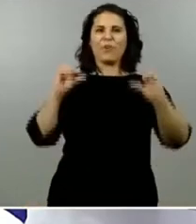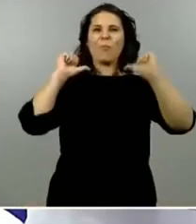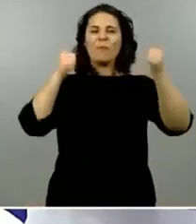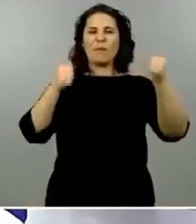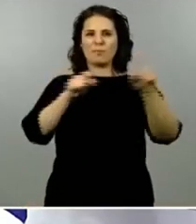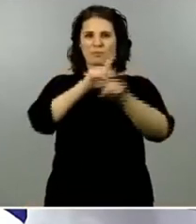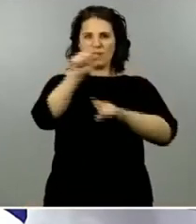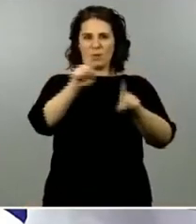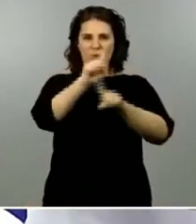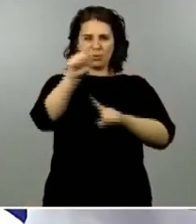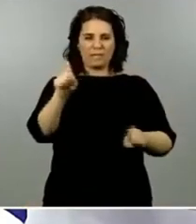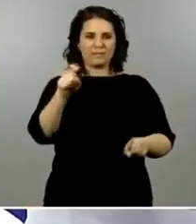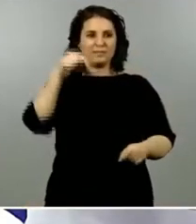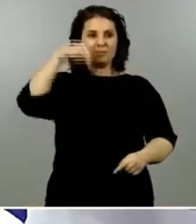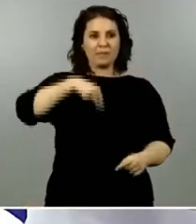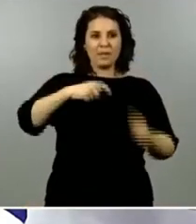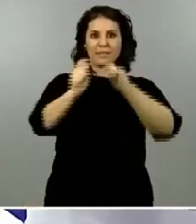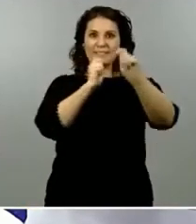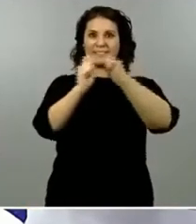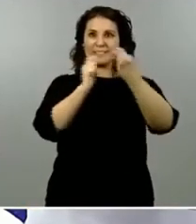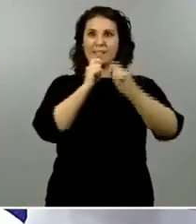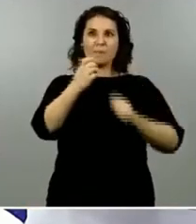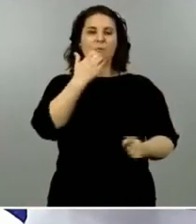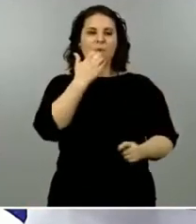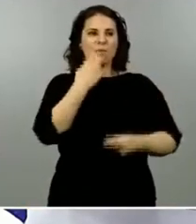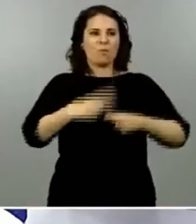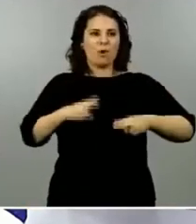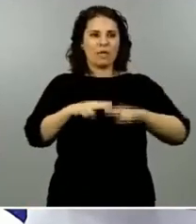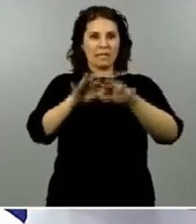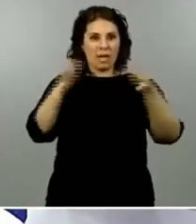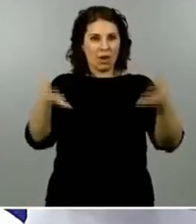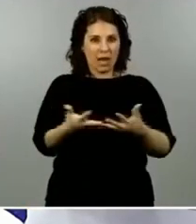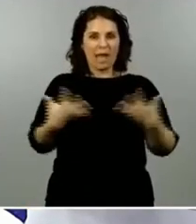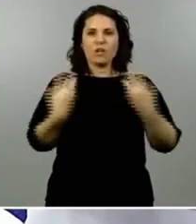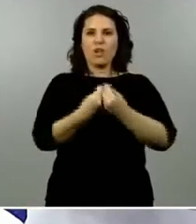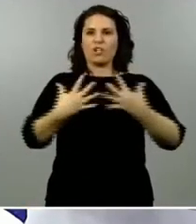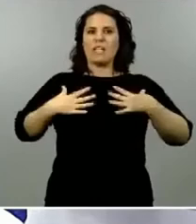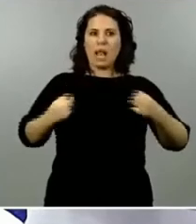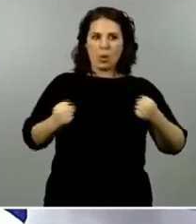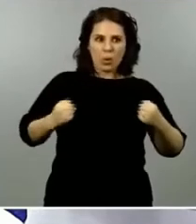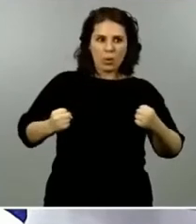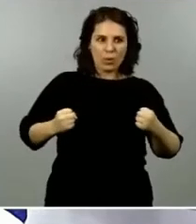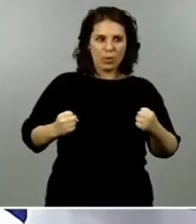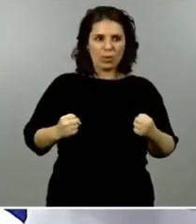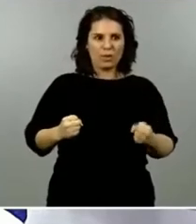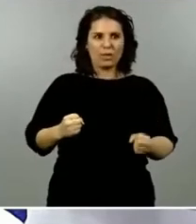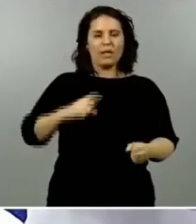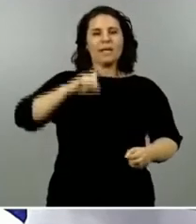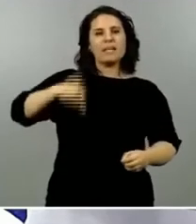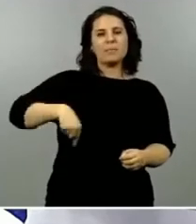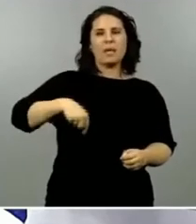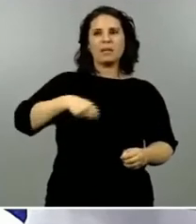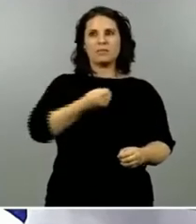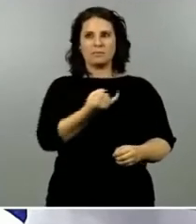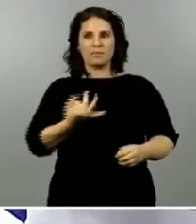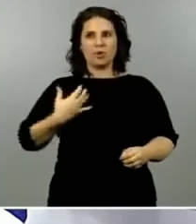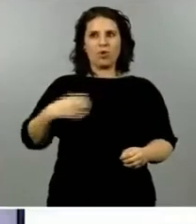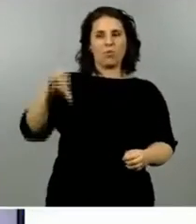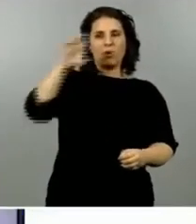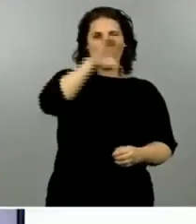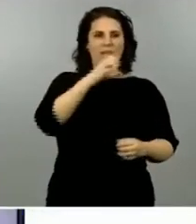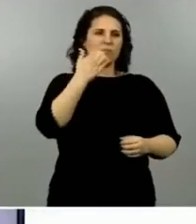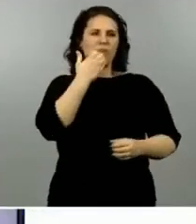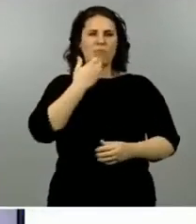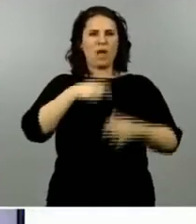periodistas de medios como la política online con salud varios de distintas comunidades como la agencia catalana de noticias grupo